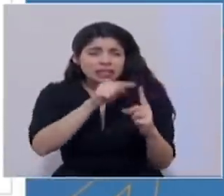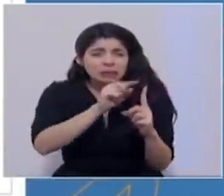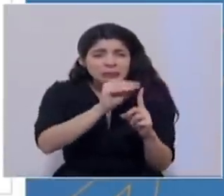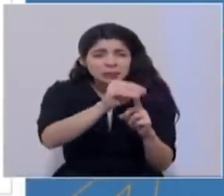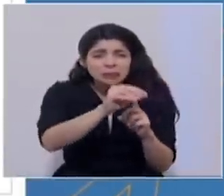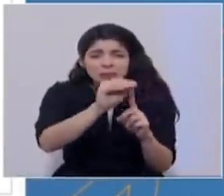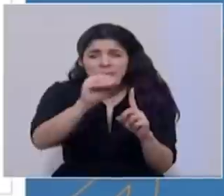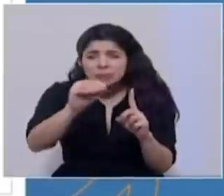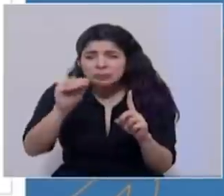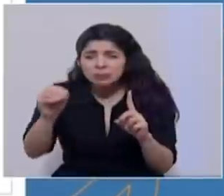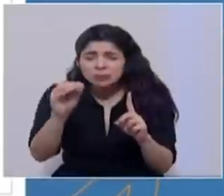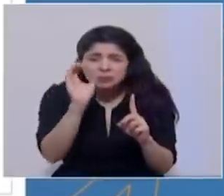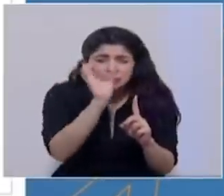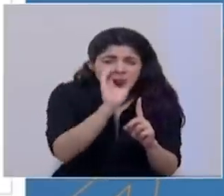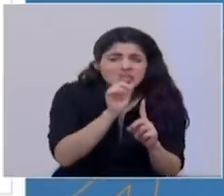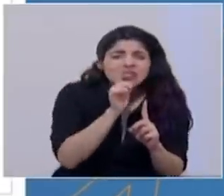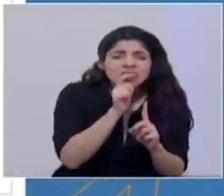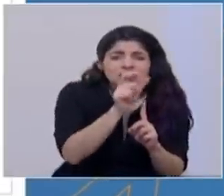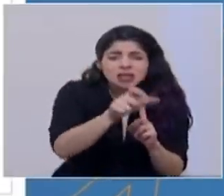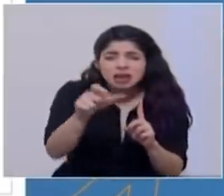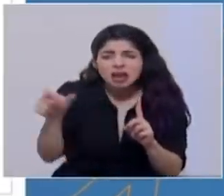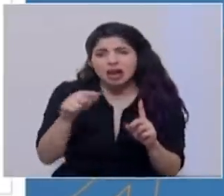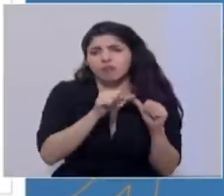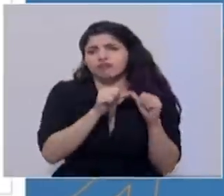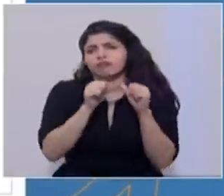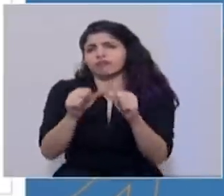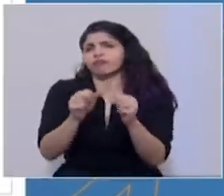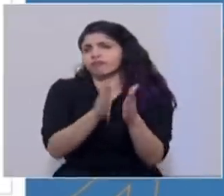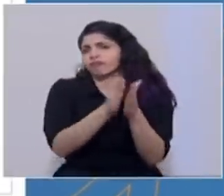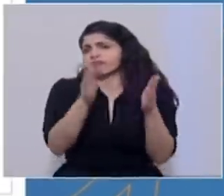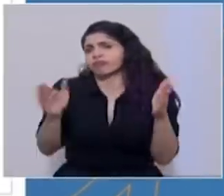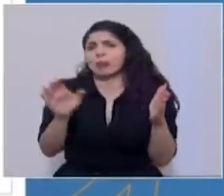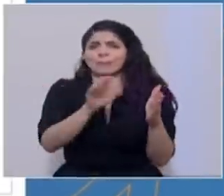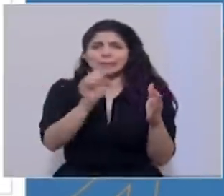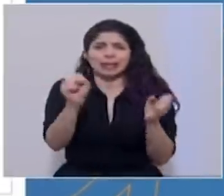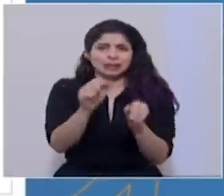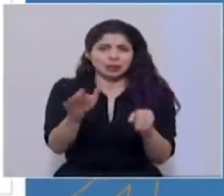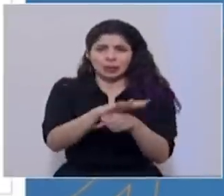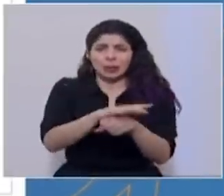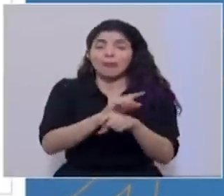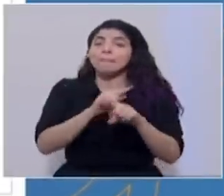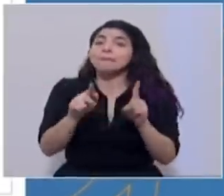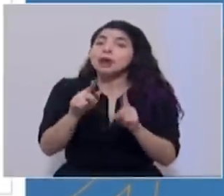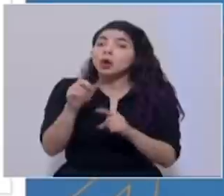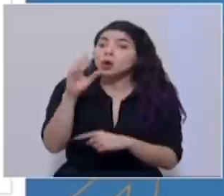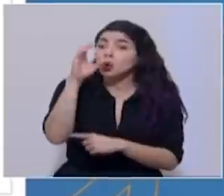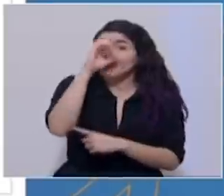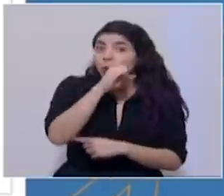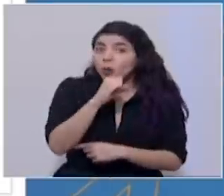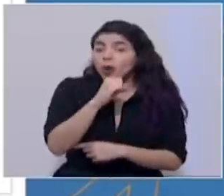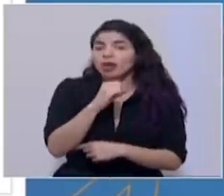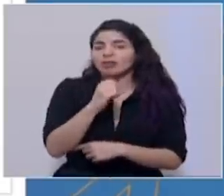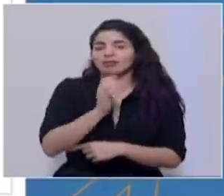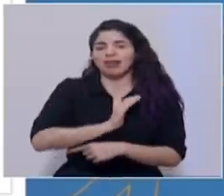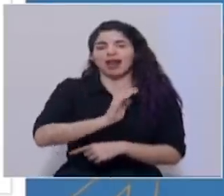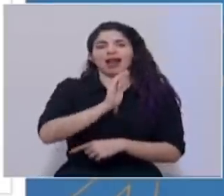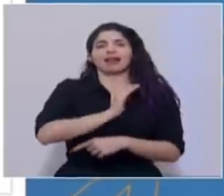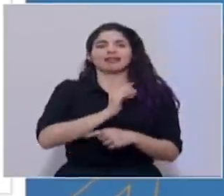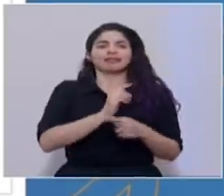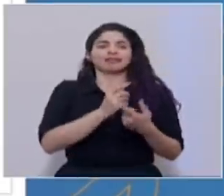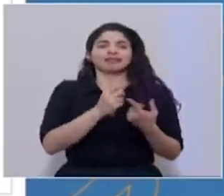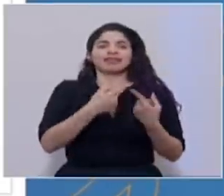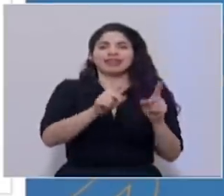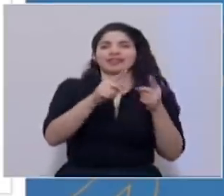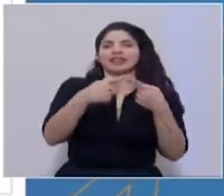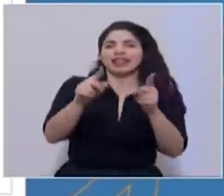oportuno se va a mantener durante todo el mes, pero considerando justamente esas particularidades